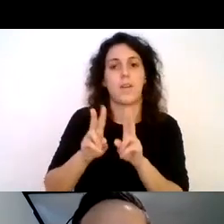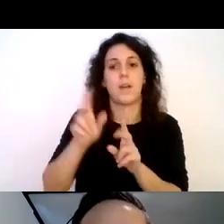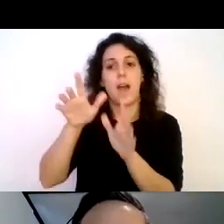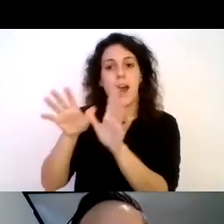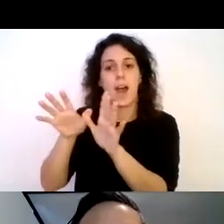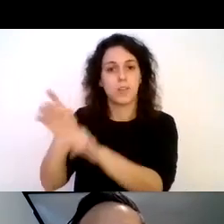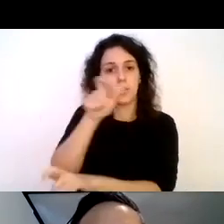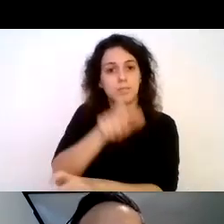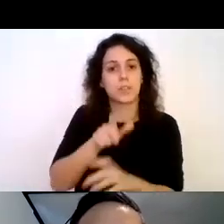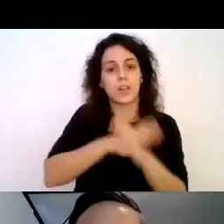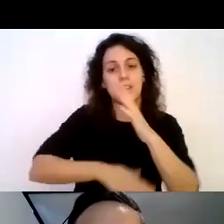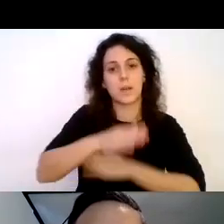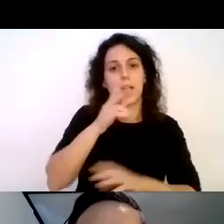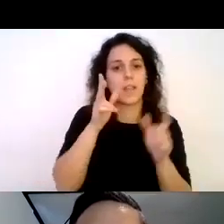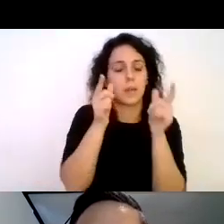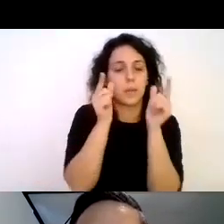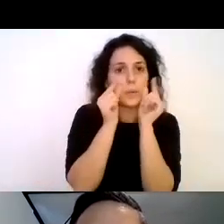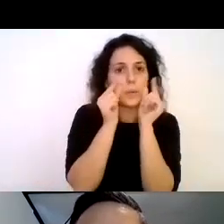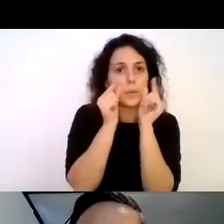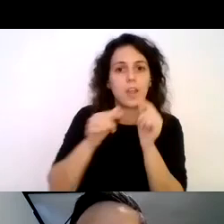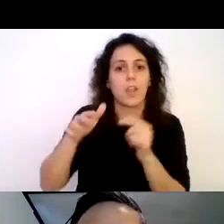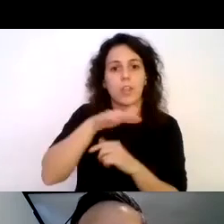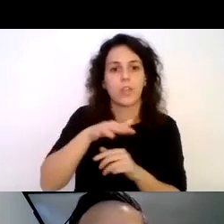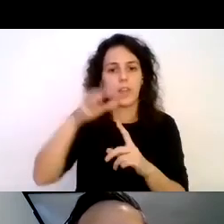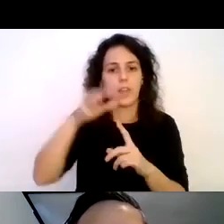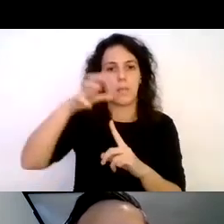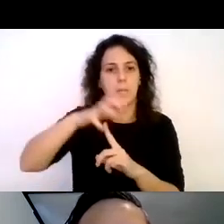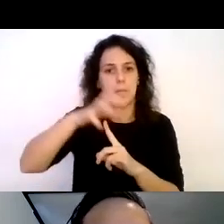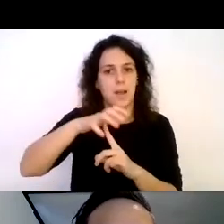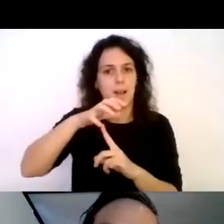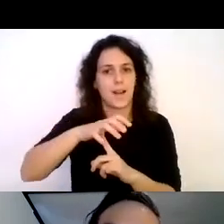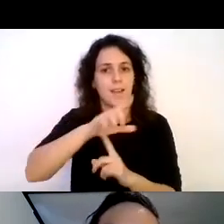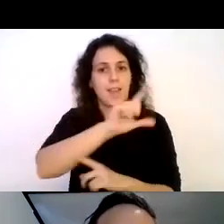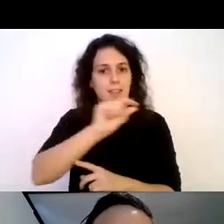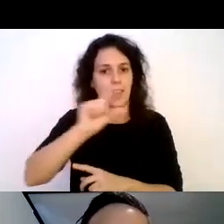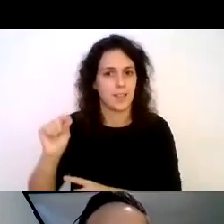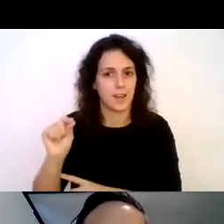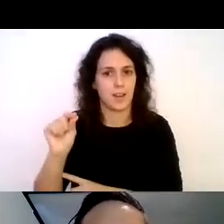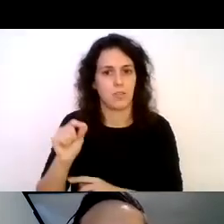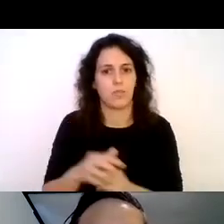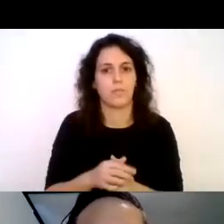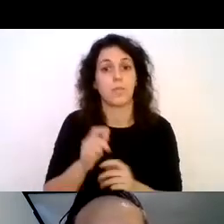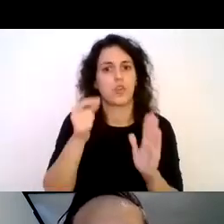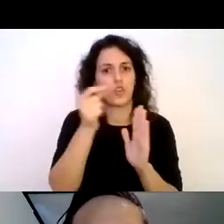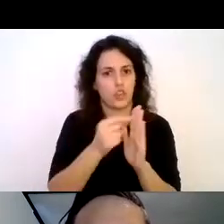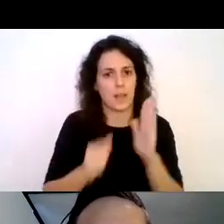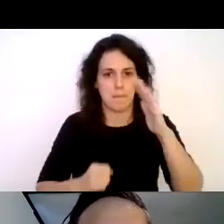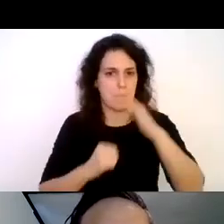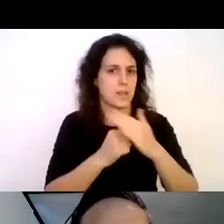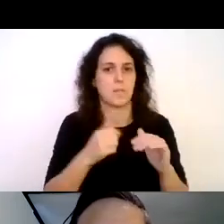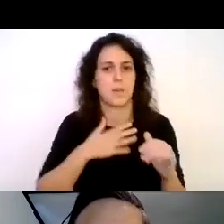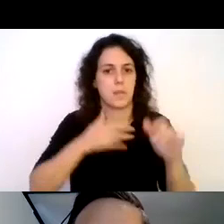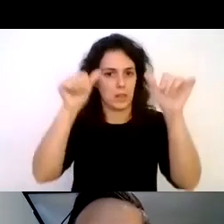visual severa en el Parque Bicentenario de Vitacura, el cual fue evaluado con nota máxima. Bueno, este parque